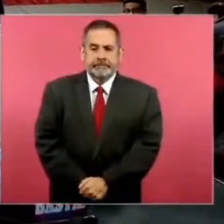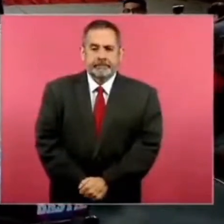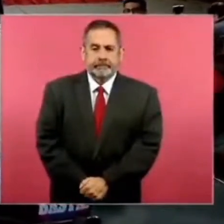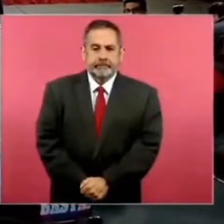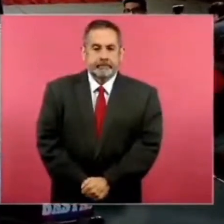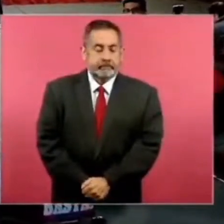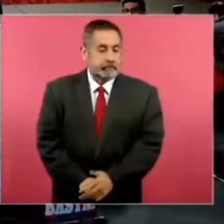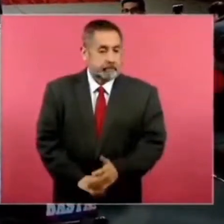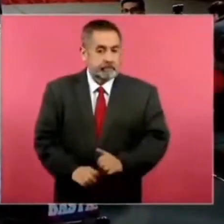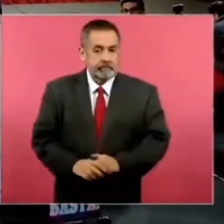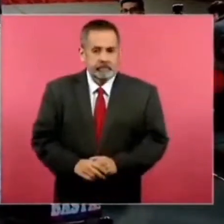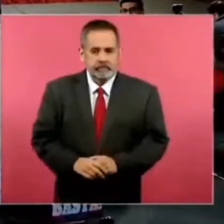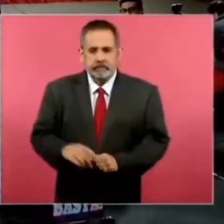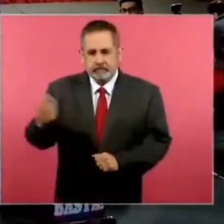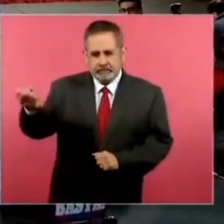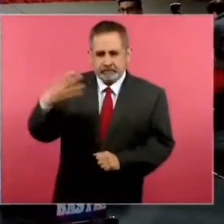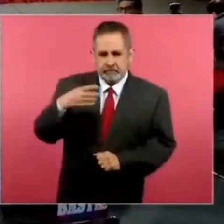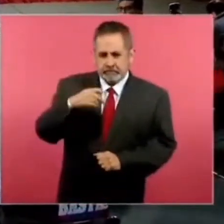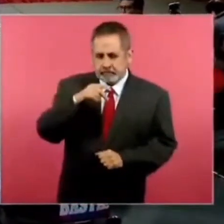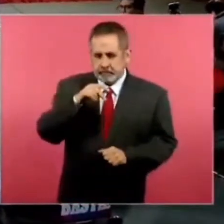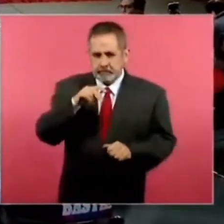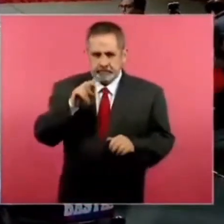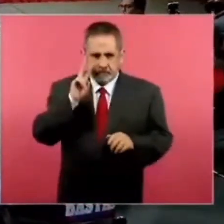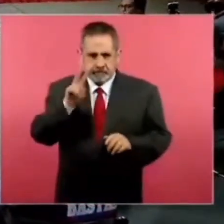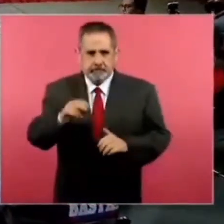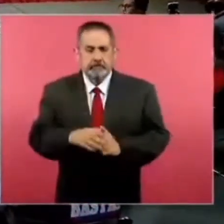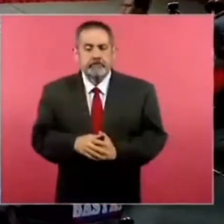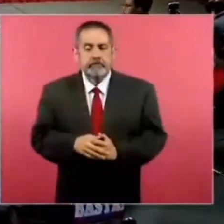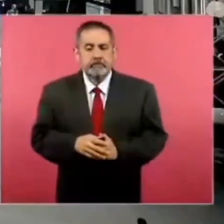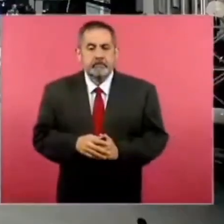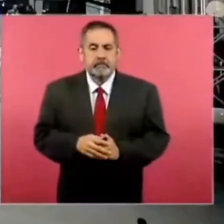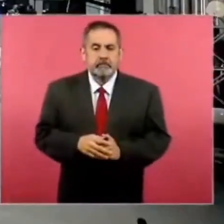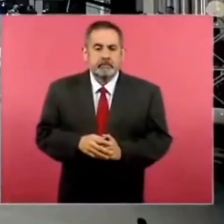Sino que te la envíe el ¿Puedo mientras tanto? ¿Puedo hacerle otra pregunta, señor? ¿Puedo Gracias.